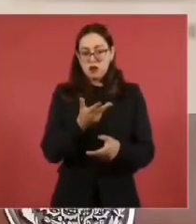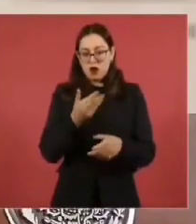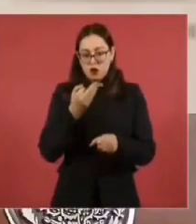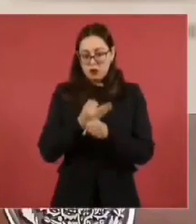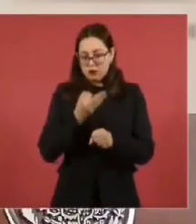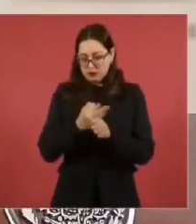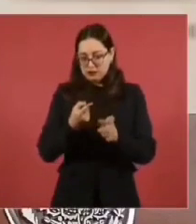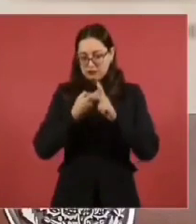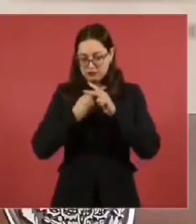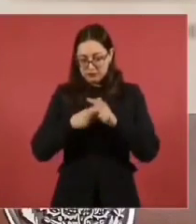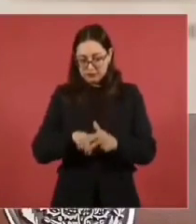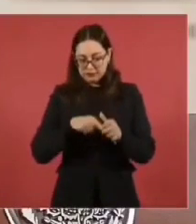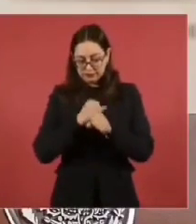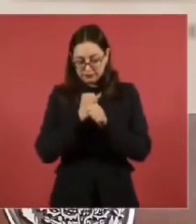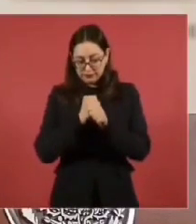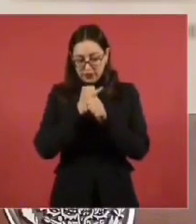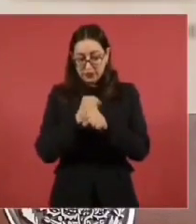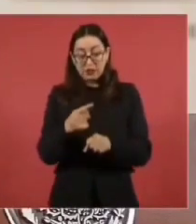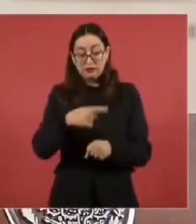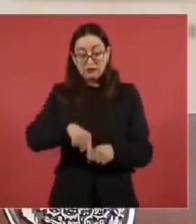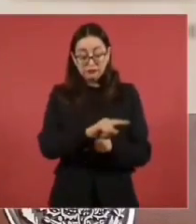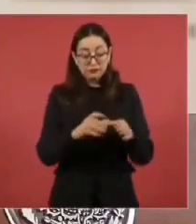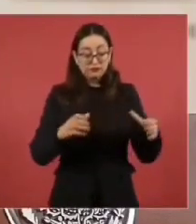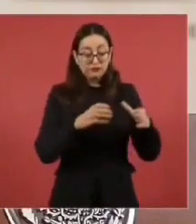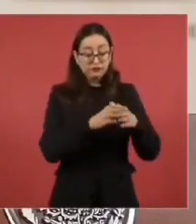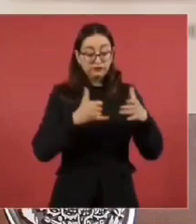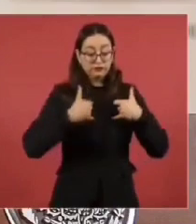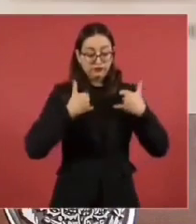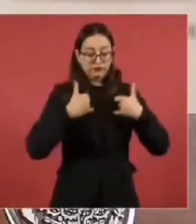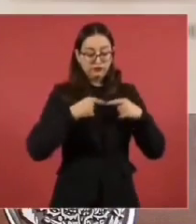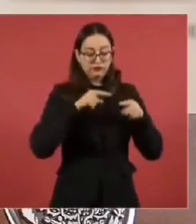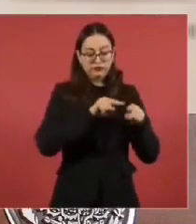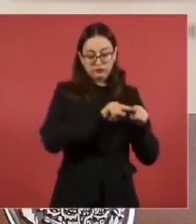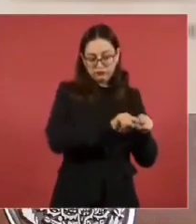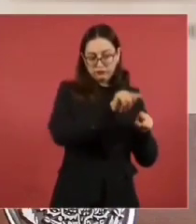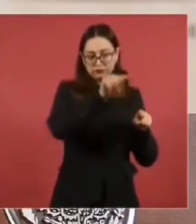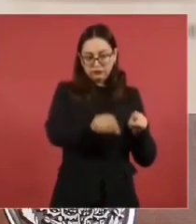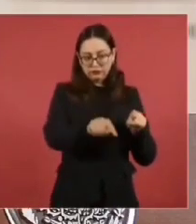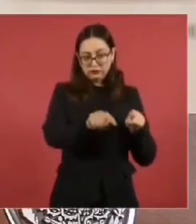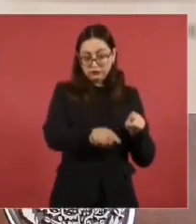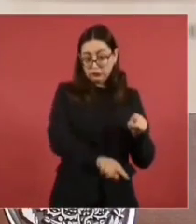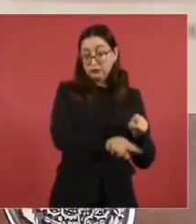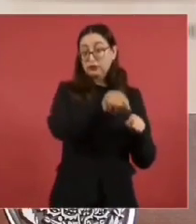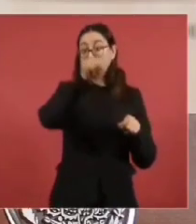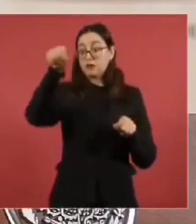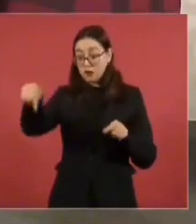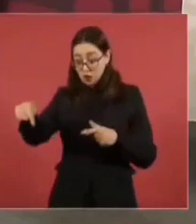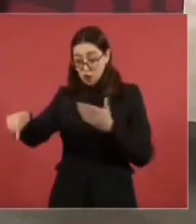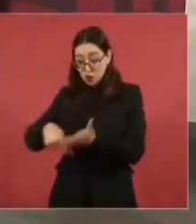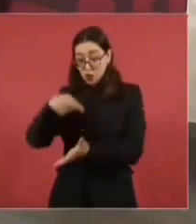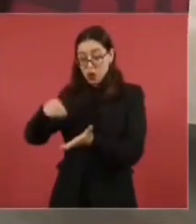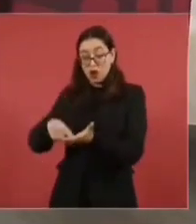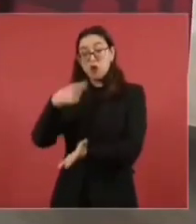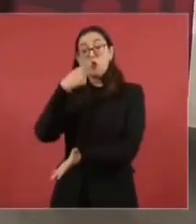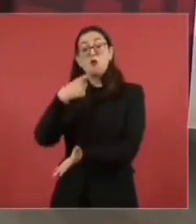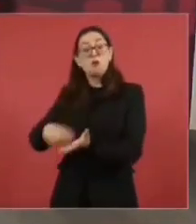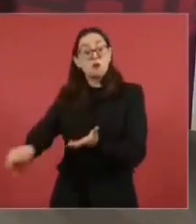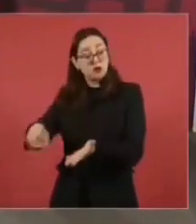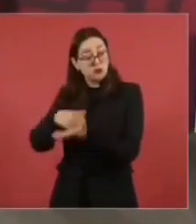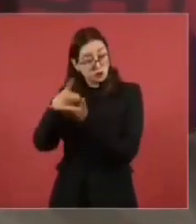en algún lugar, supuestamente para la adquisición de droga,